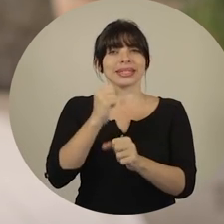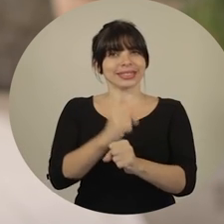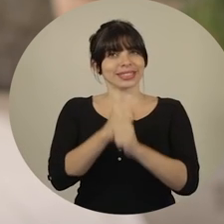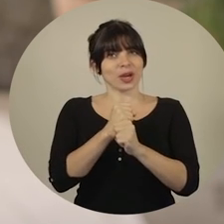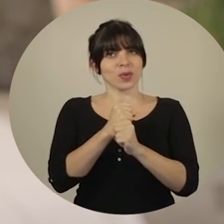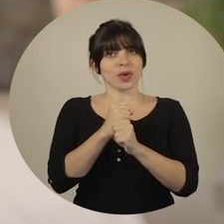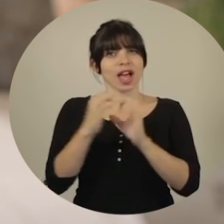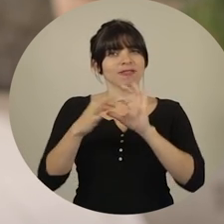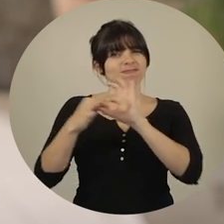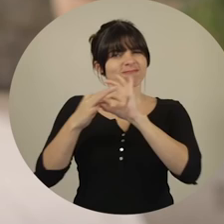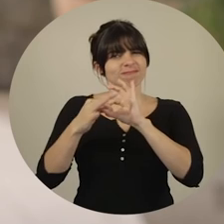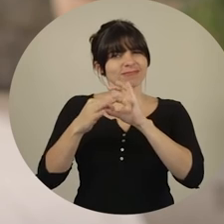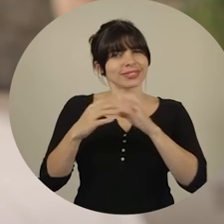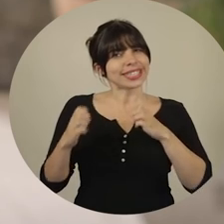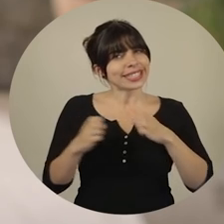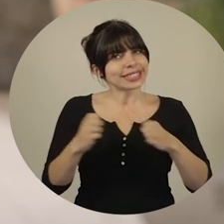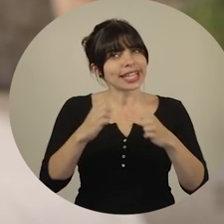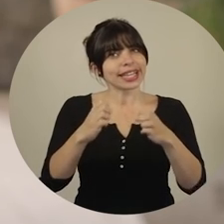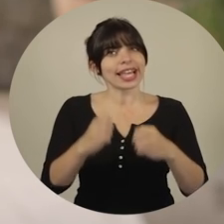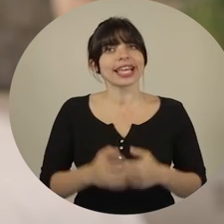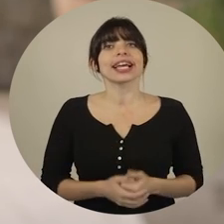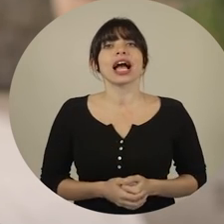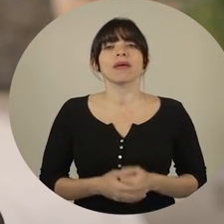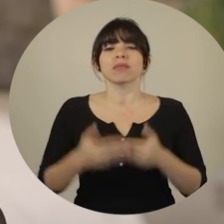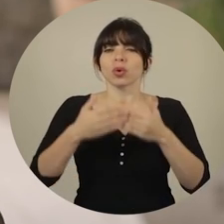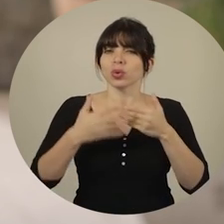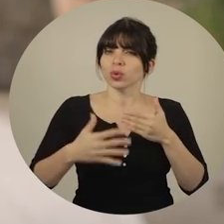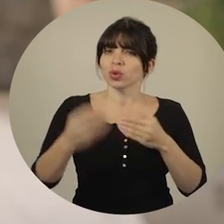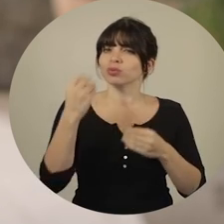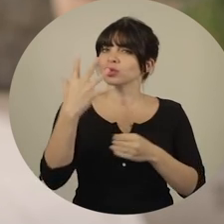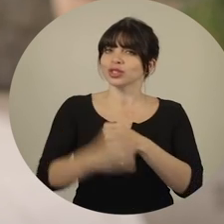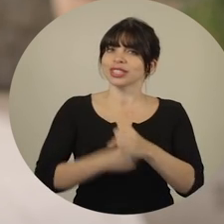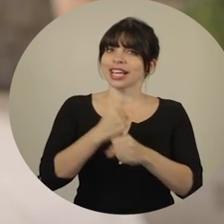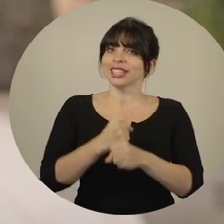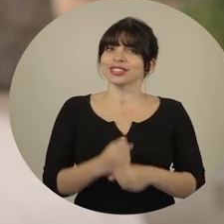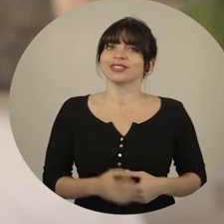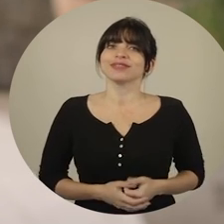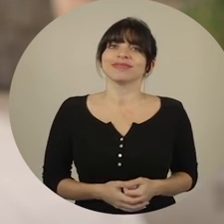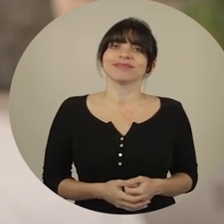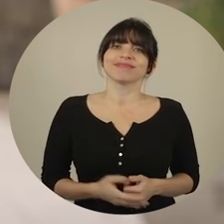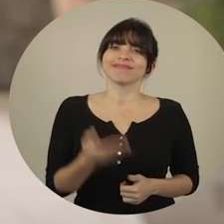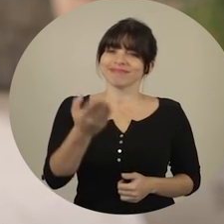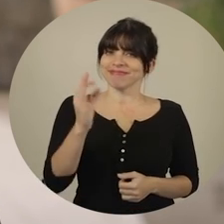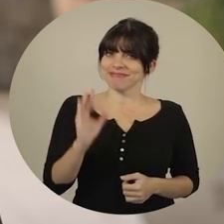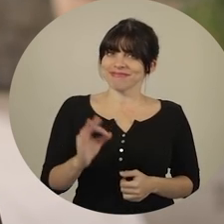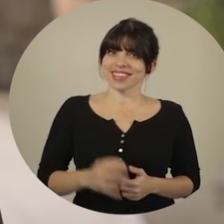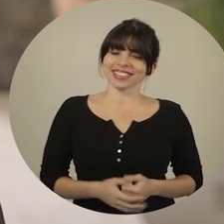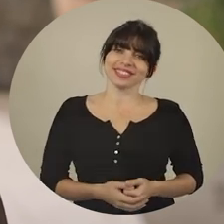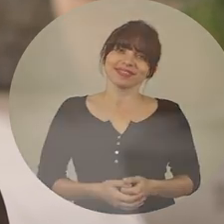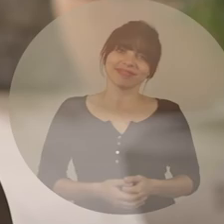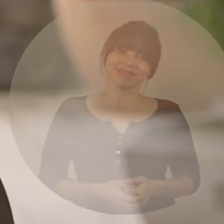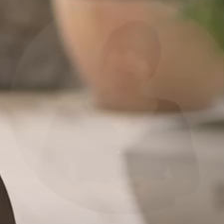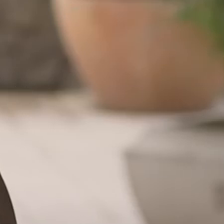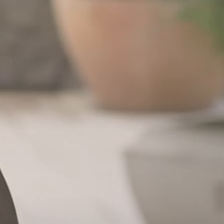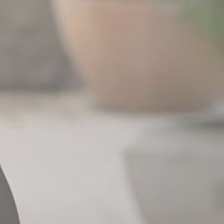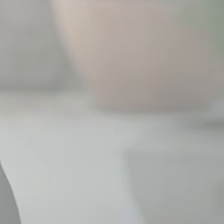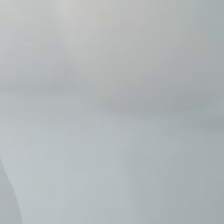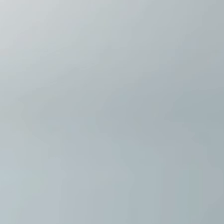más seguras. Es una alianza estratégica que durará muchos años. Que estén muy bien.